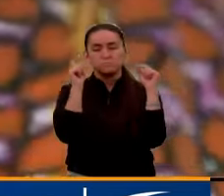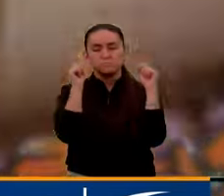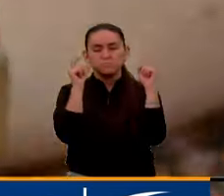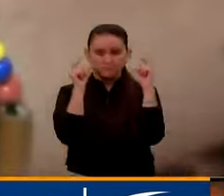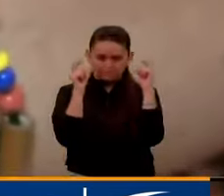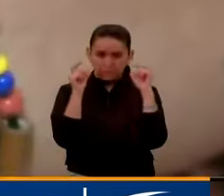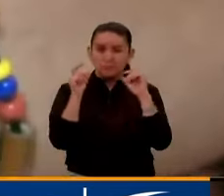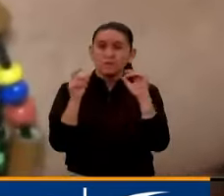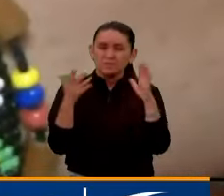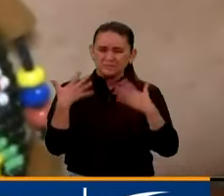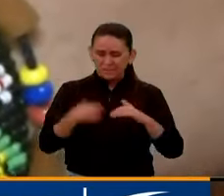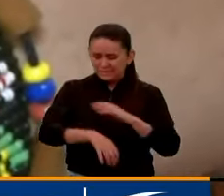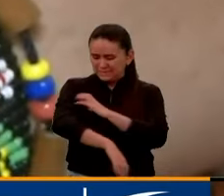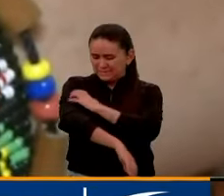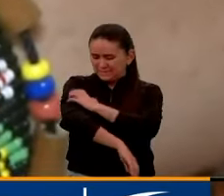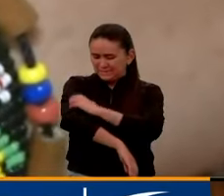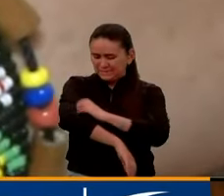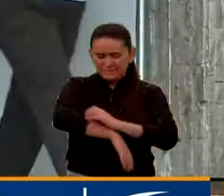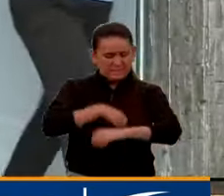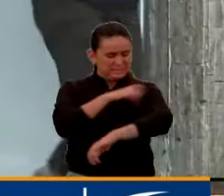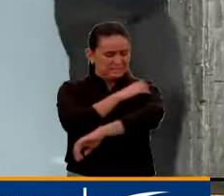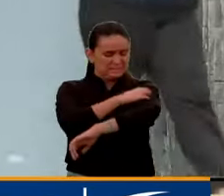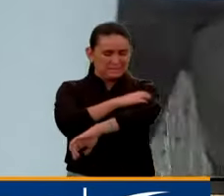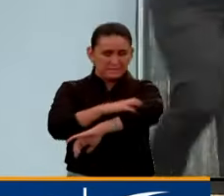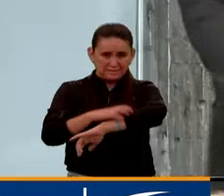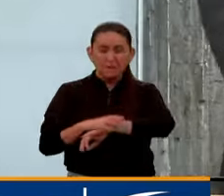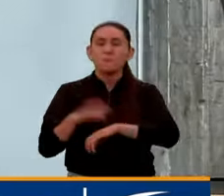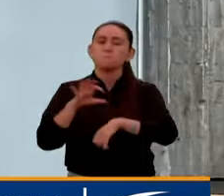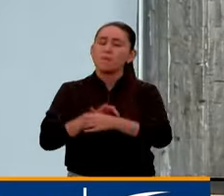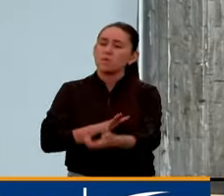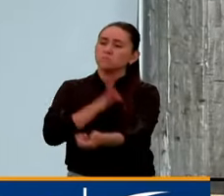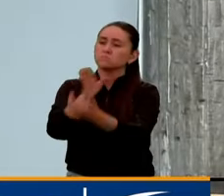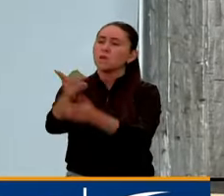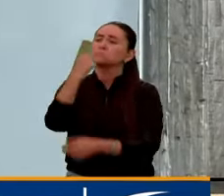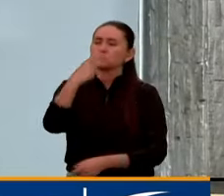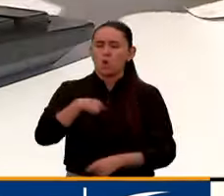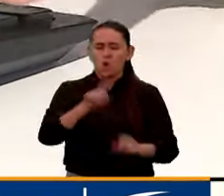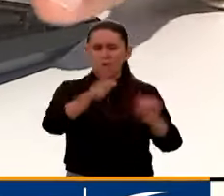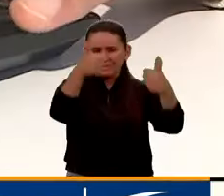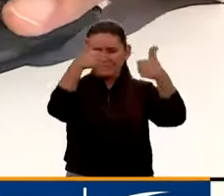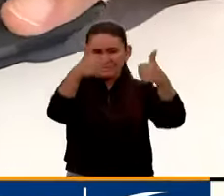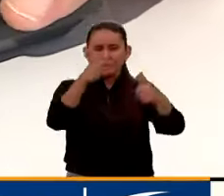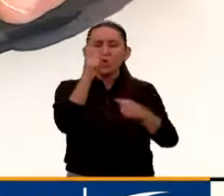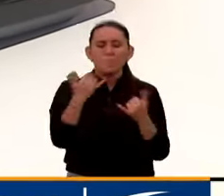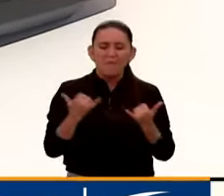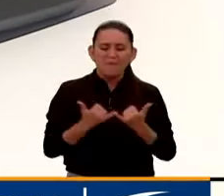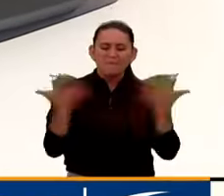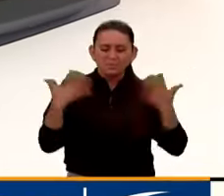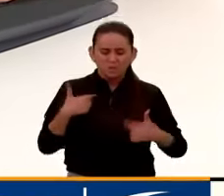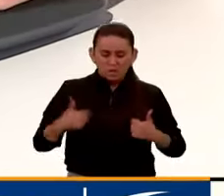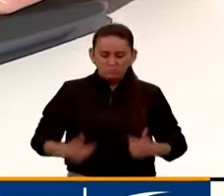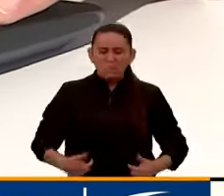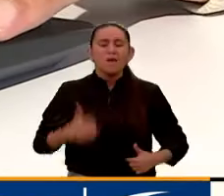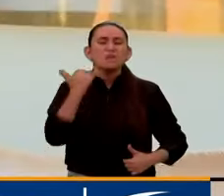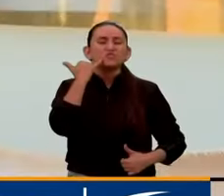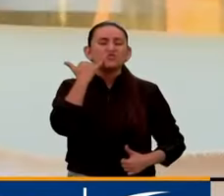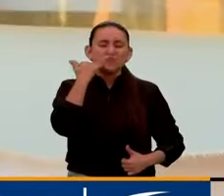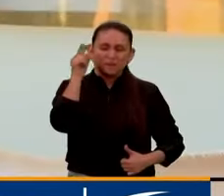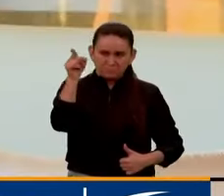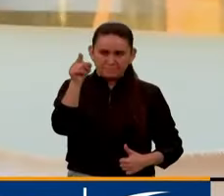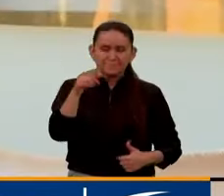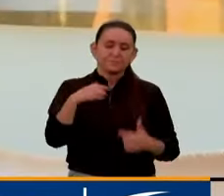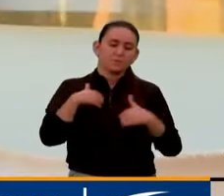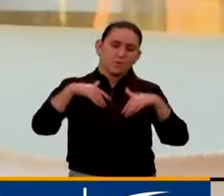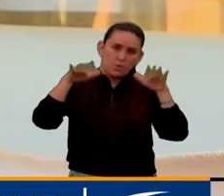pese a tener sarpullido en su cuerpo, inicialmente su diagnóstico fue errado y tratado como una infección urinaria. Y me mandó